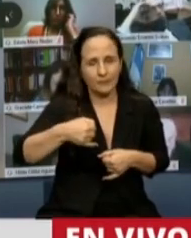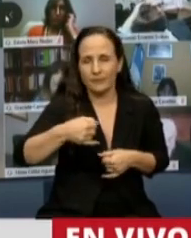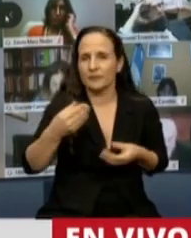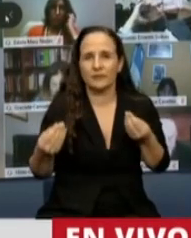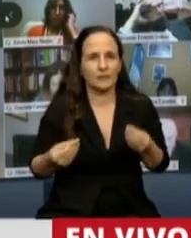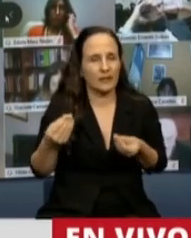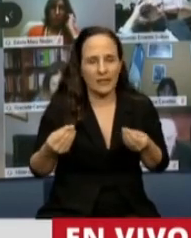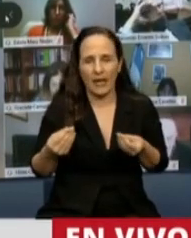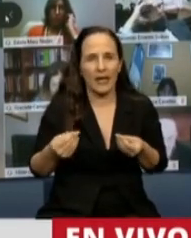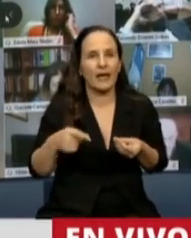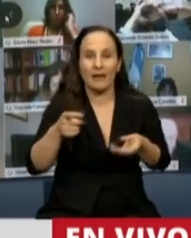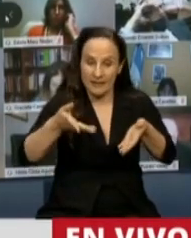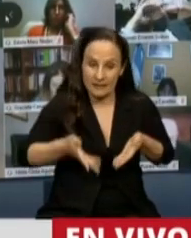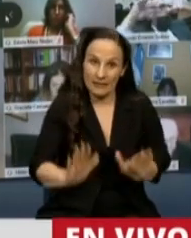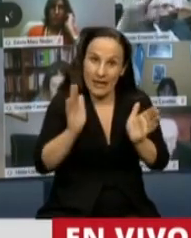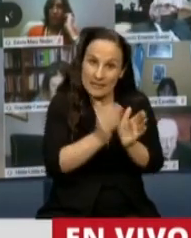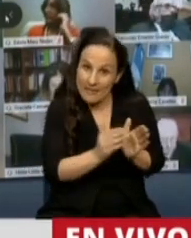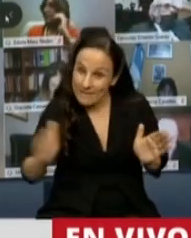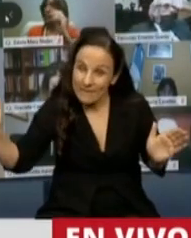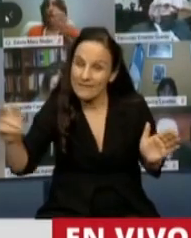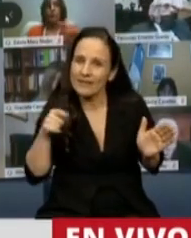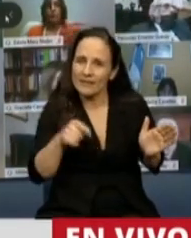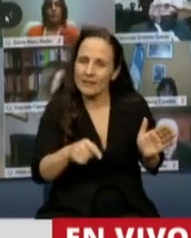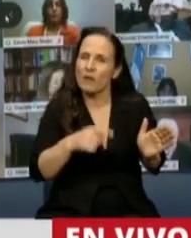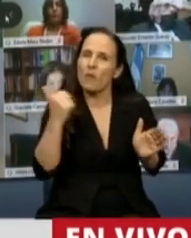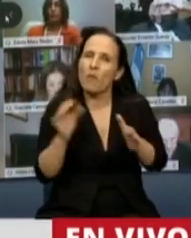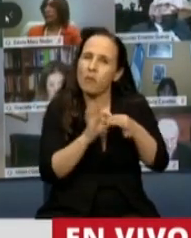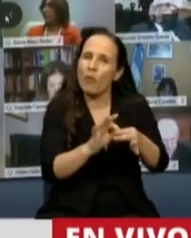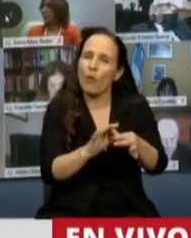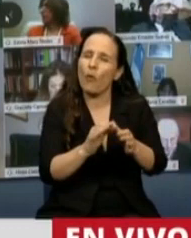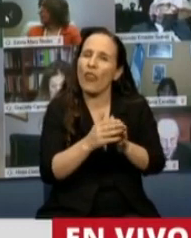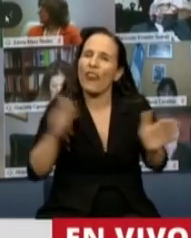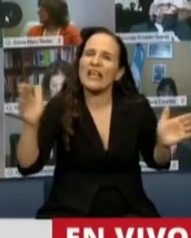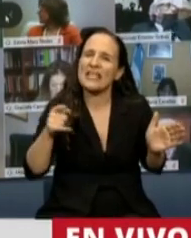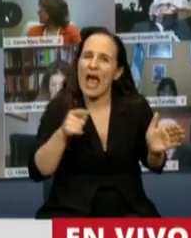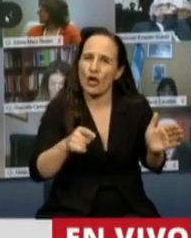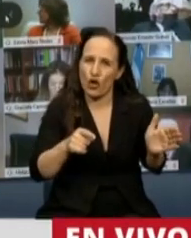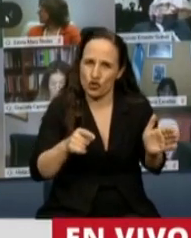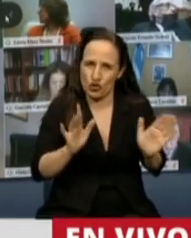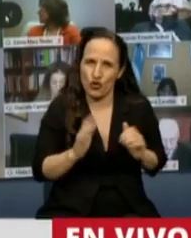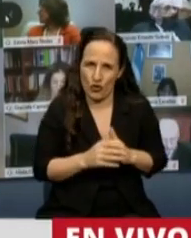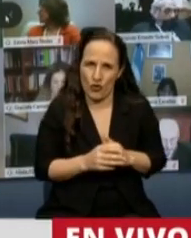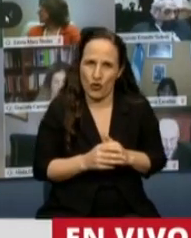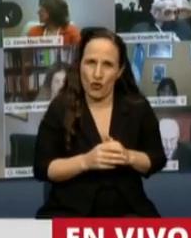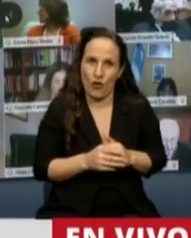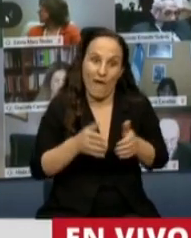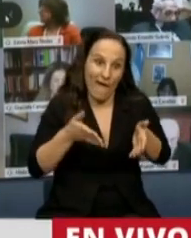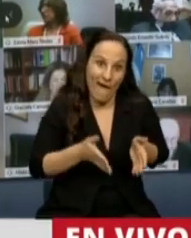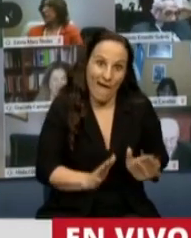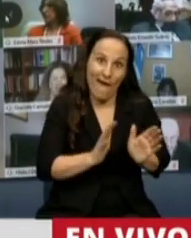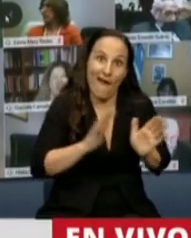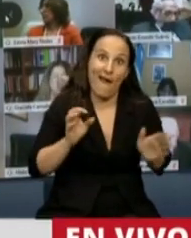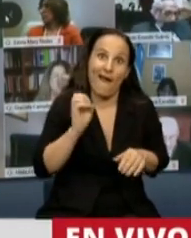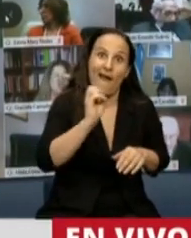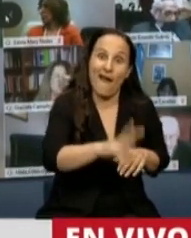lo que es la primera infancia y lo que significa para el desarrollo y la evolución del niño a lo largo luego de la escolaridad